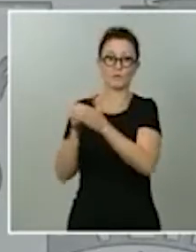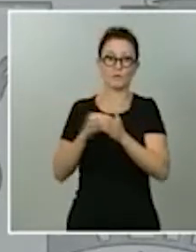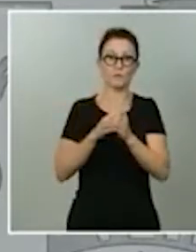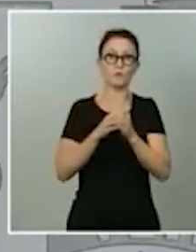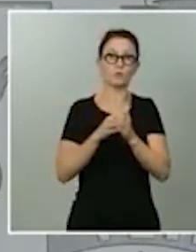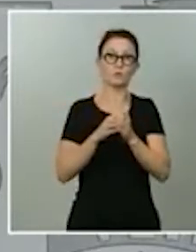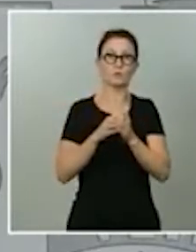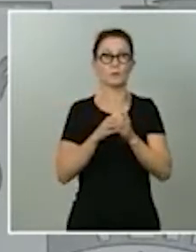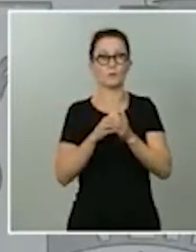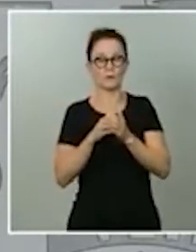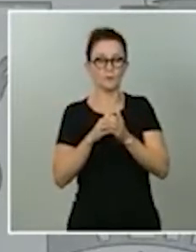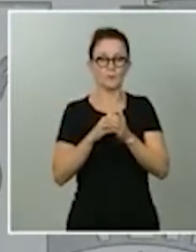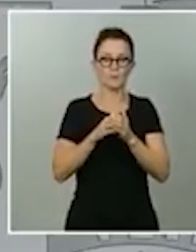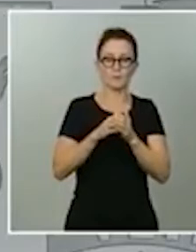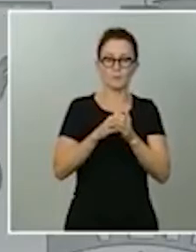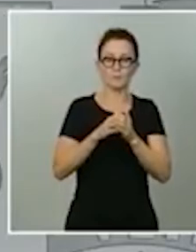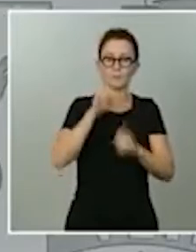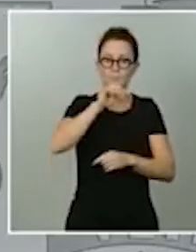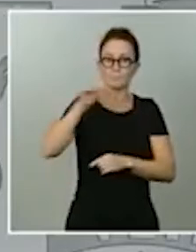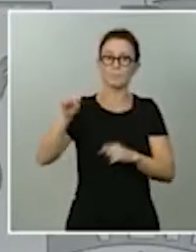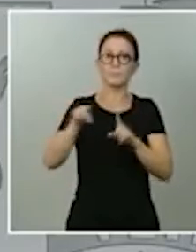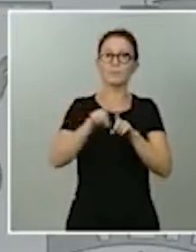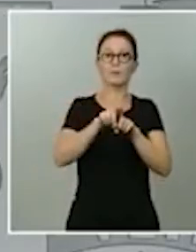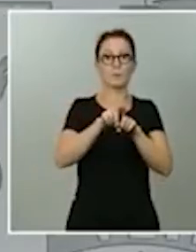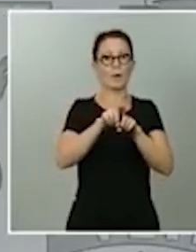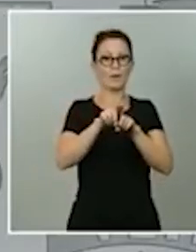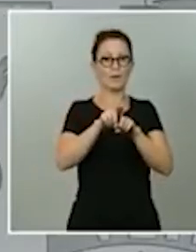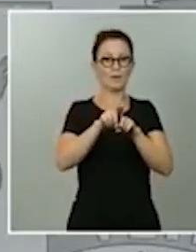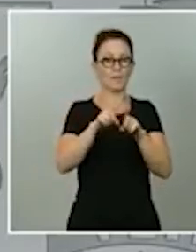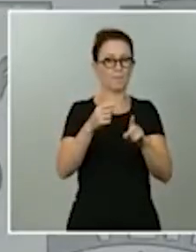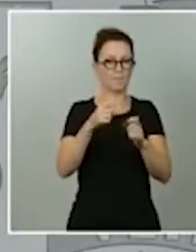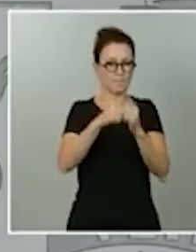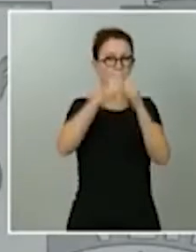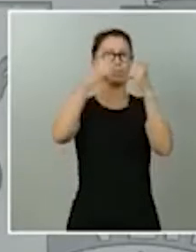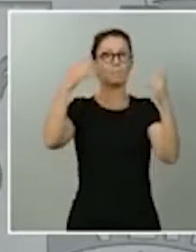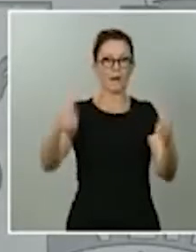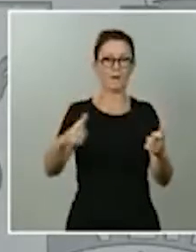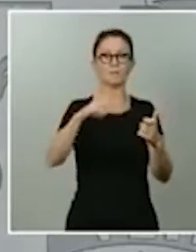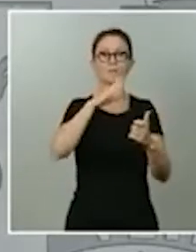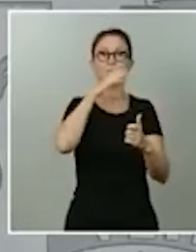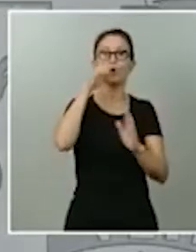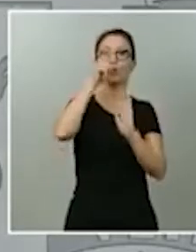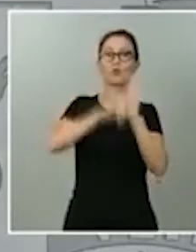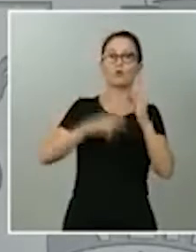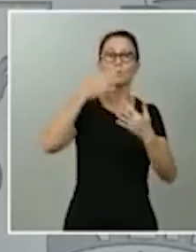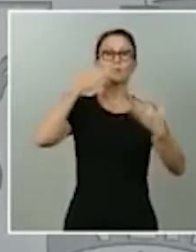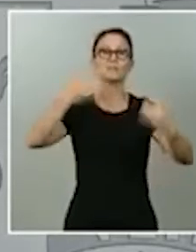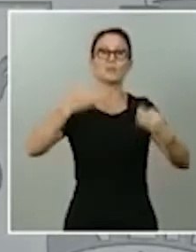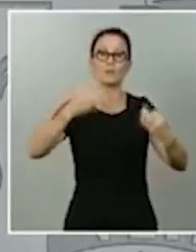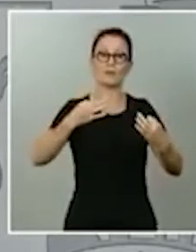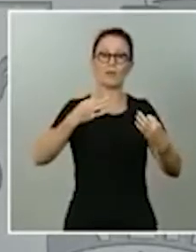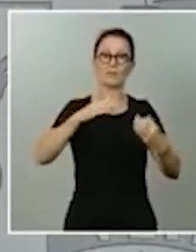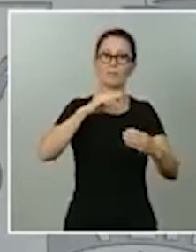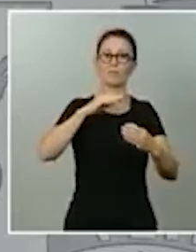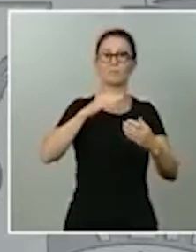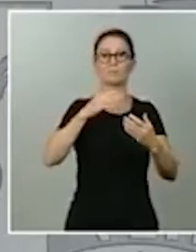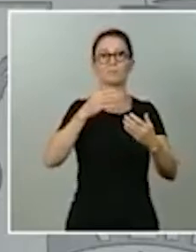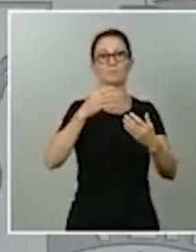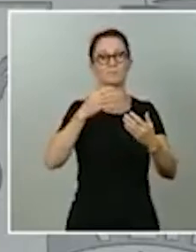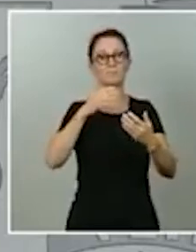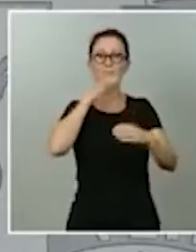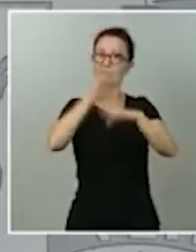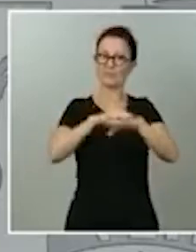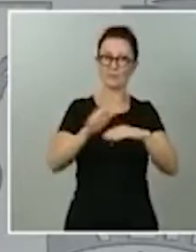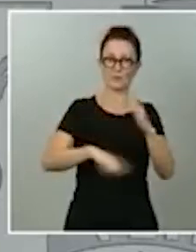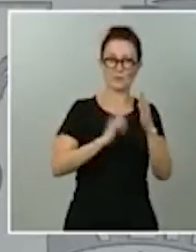vectores porque han relajado de transmisión porque han relajado esas normas de seguridad sanitaria. Y en segundo lugar la unidad institucional. Yo no